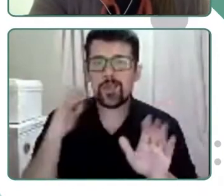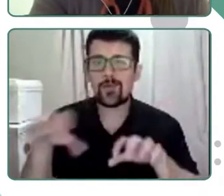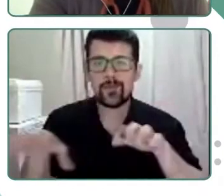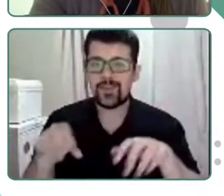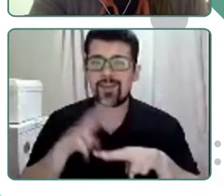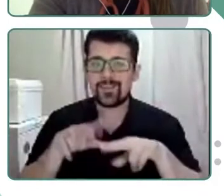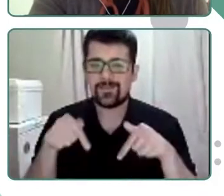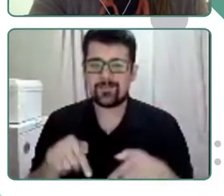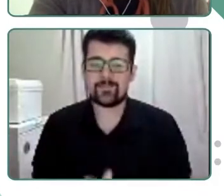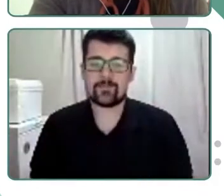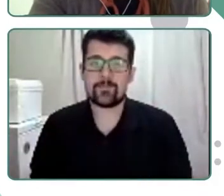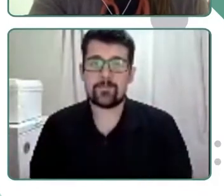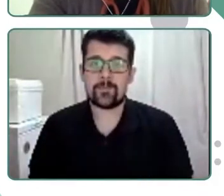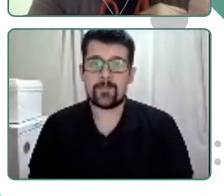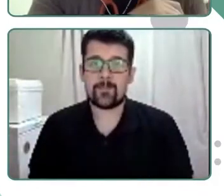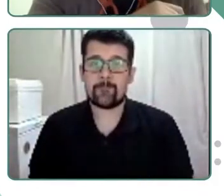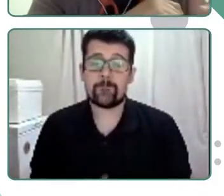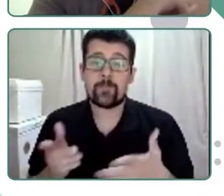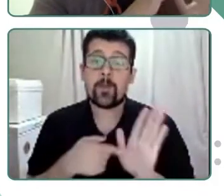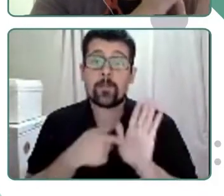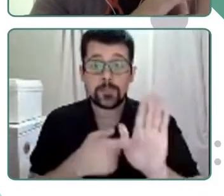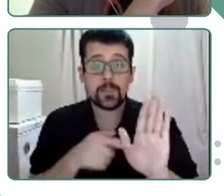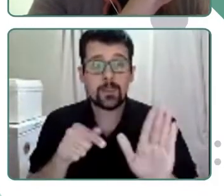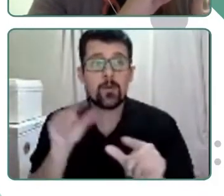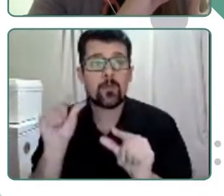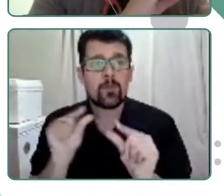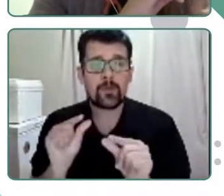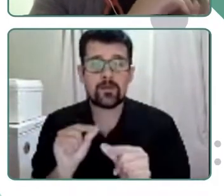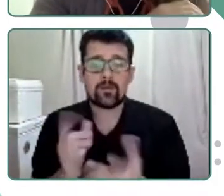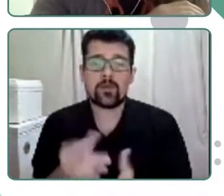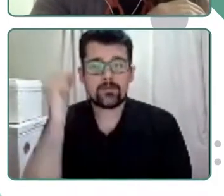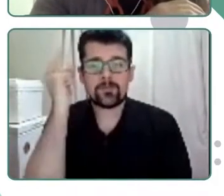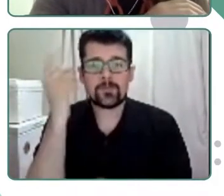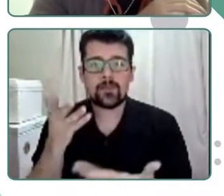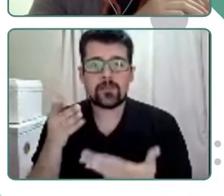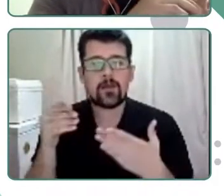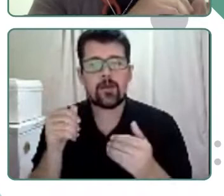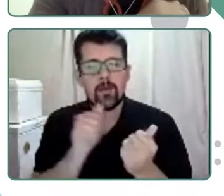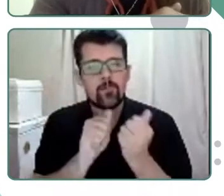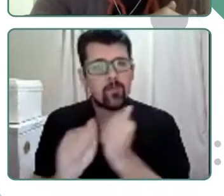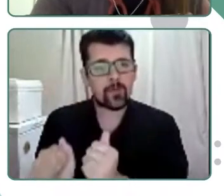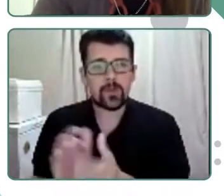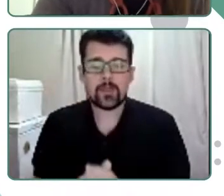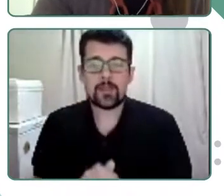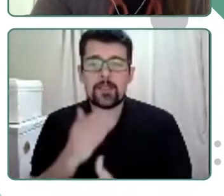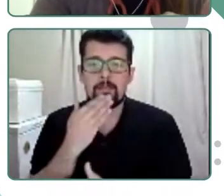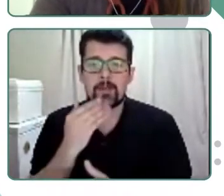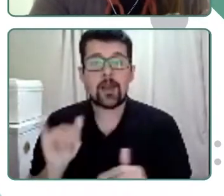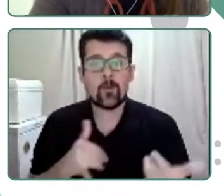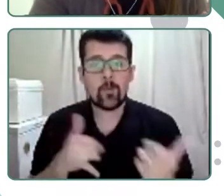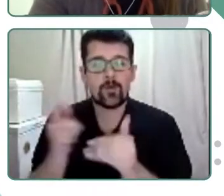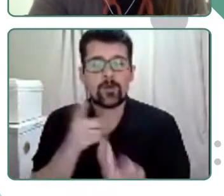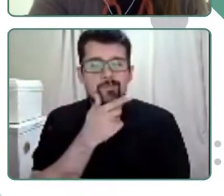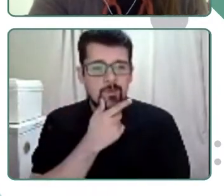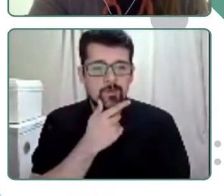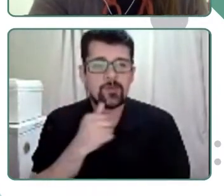Y entonces vamos a presentar aquí brevemente propuestas metodológicas dirigidas a los docentes, promotoras de la reflexión y el juego, creación